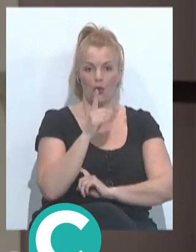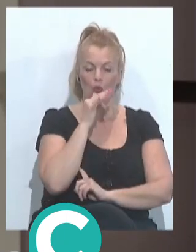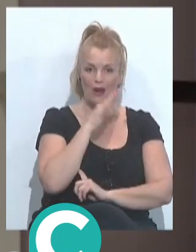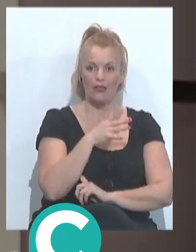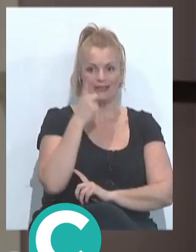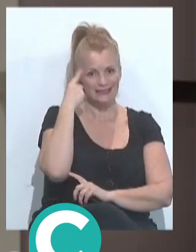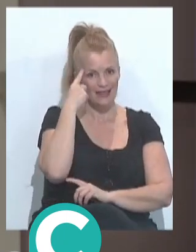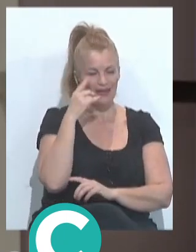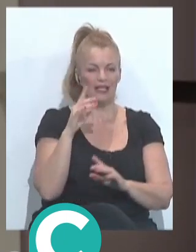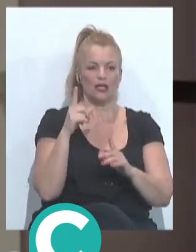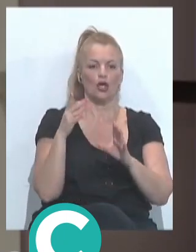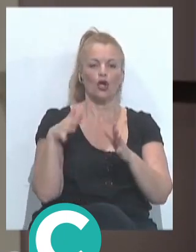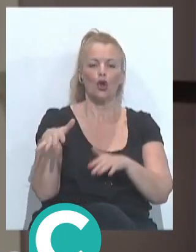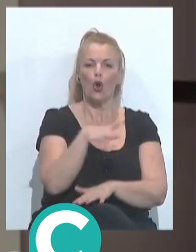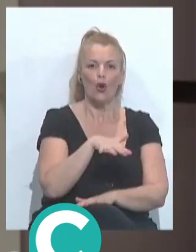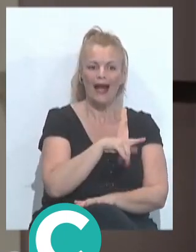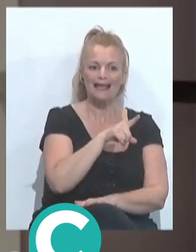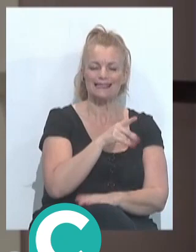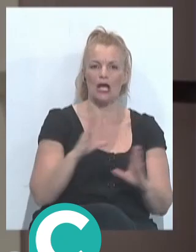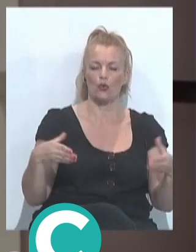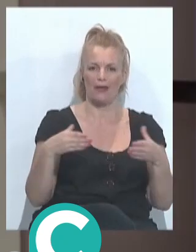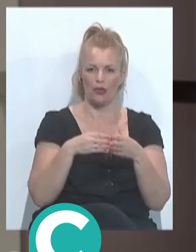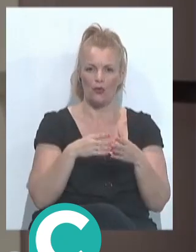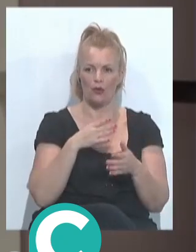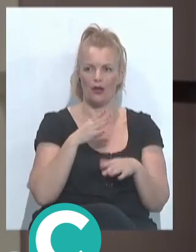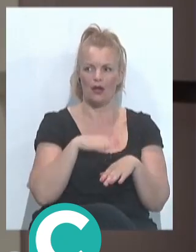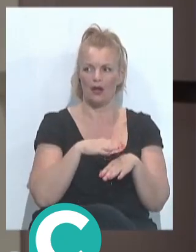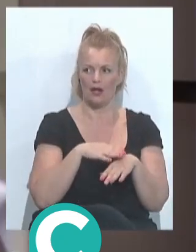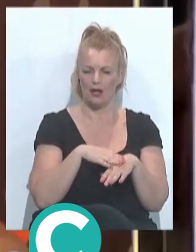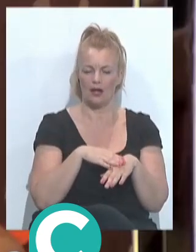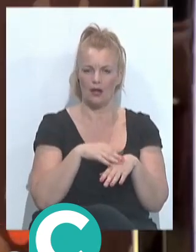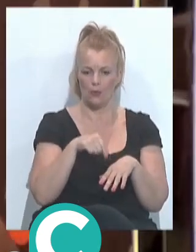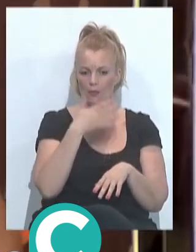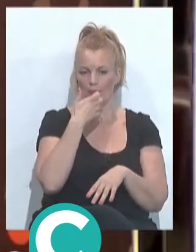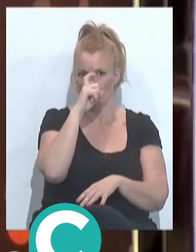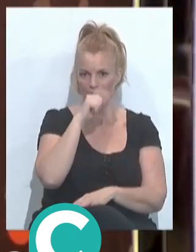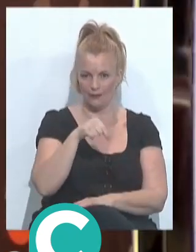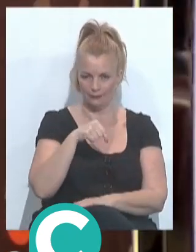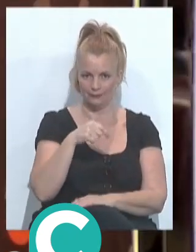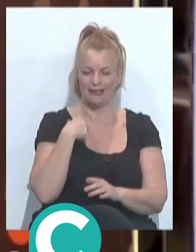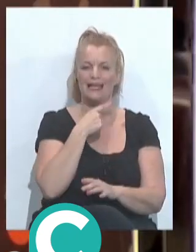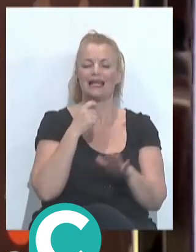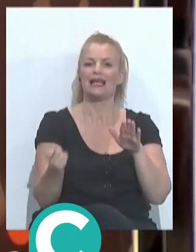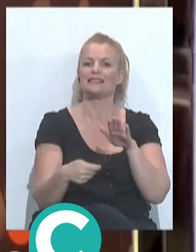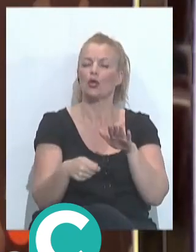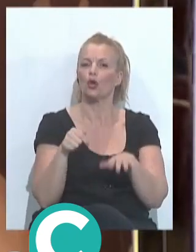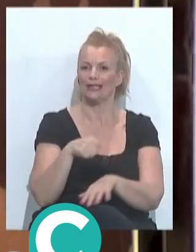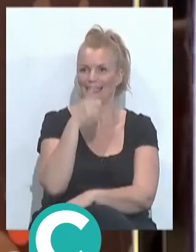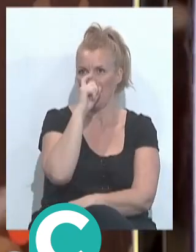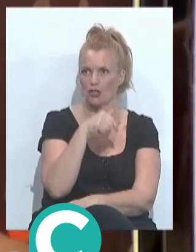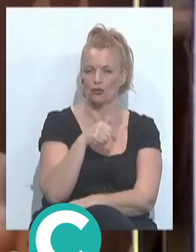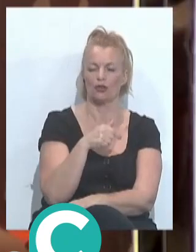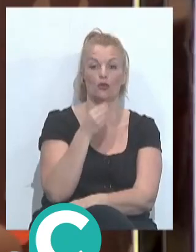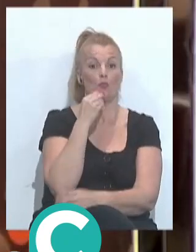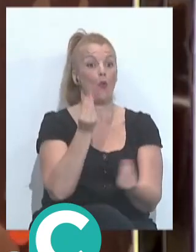pues tú tienes que saber colocar a esa agrupación sabiendo que puede... Te pongo un ejemplo de este año, una chiligota de Yul, de este año, por ejemplo,